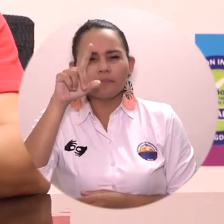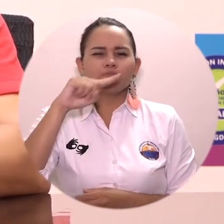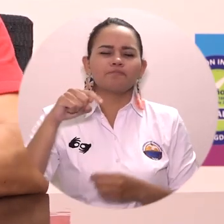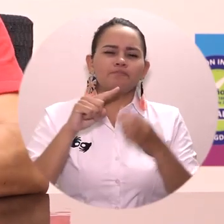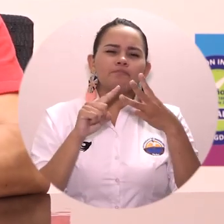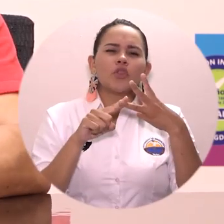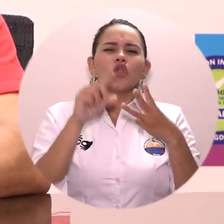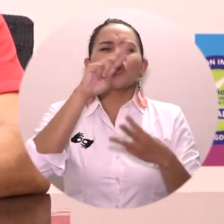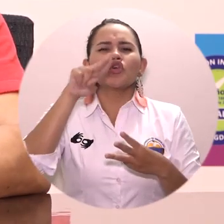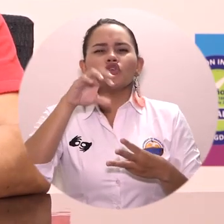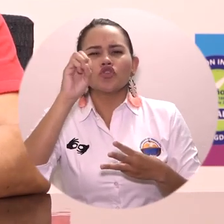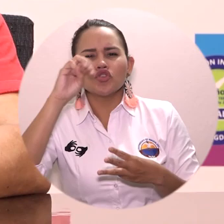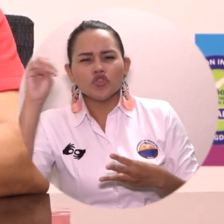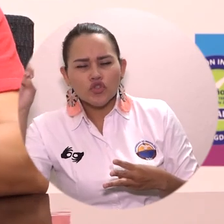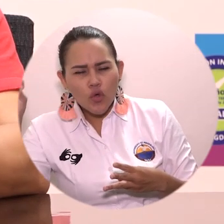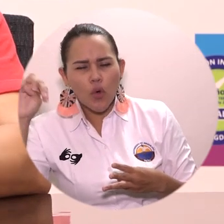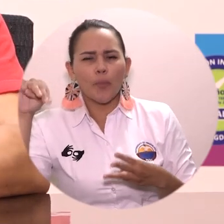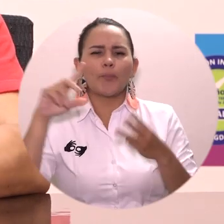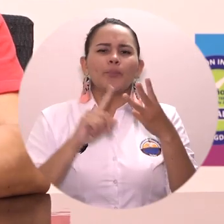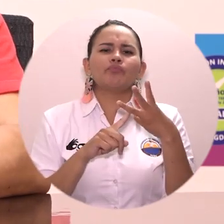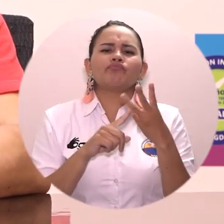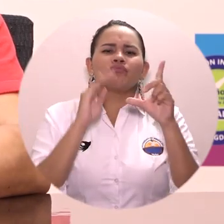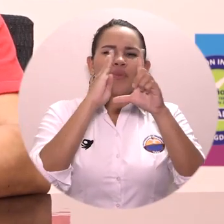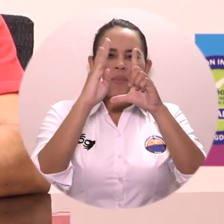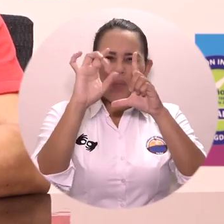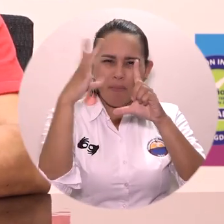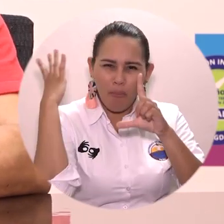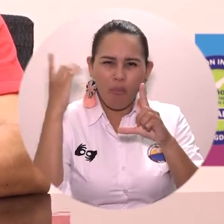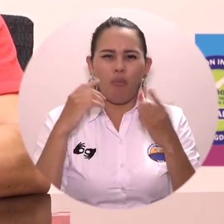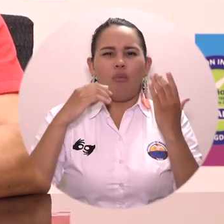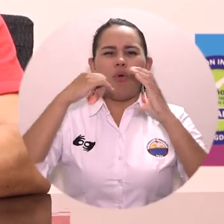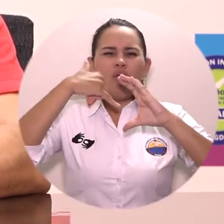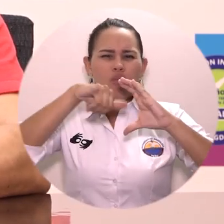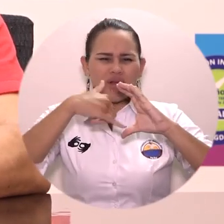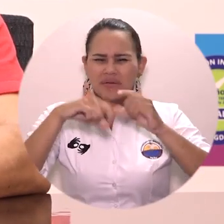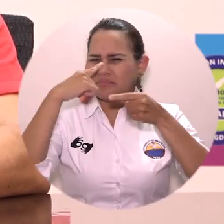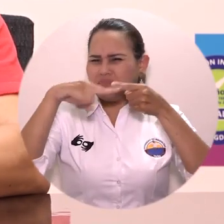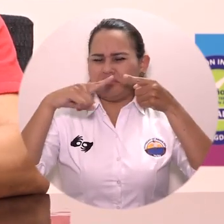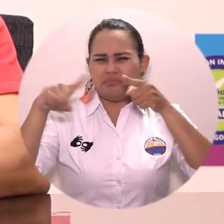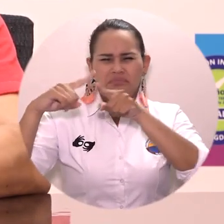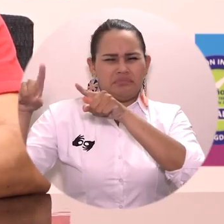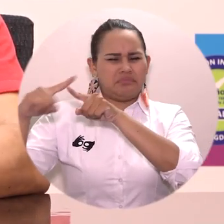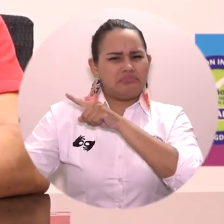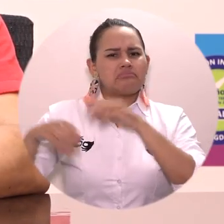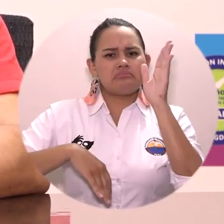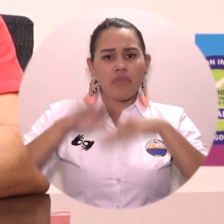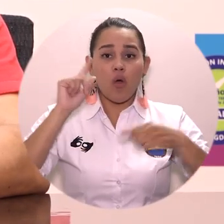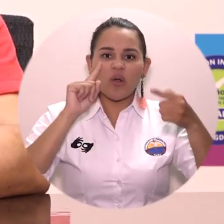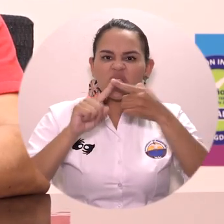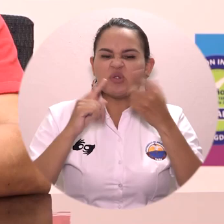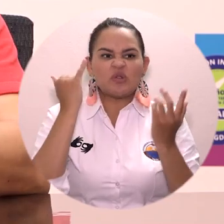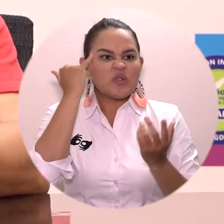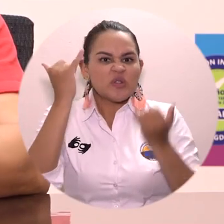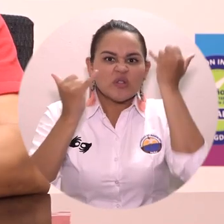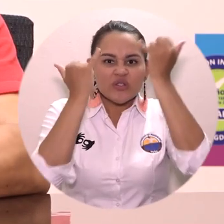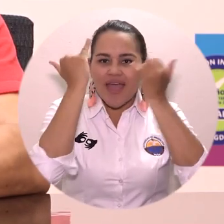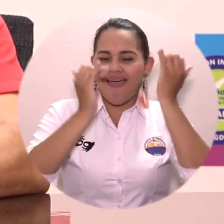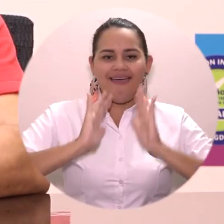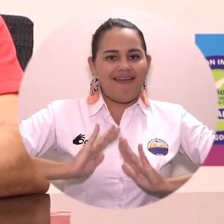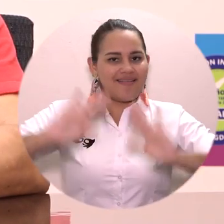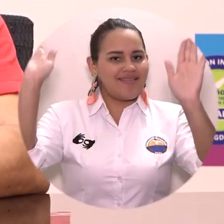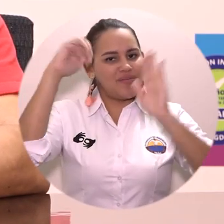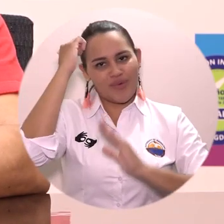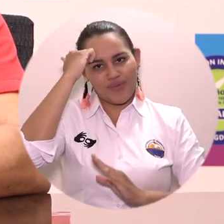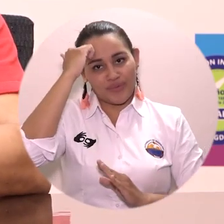la Blackboard, WhatsApp, hay ejemplos maravillosos de la capacidad que tienen nuestros docentes de reinventarse